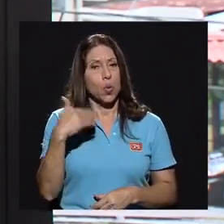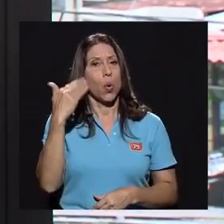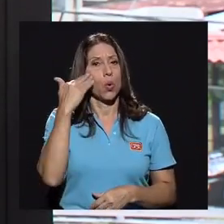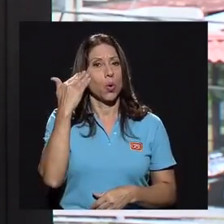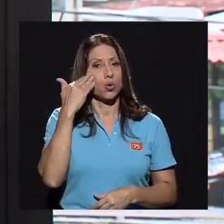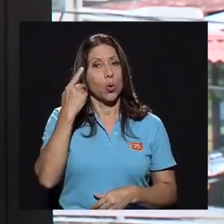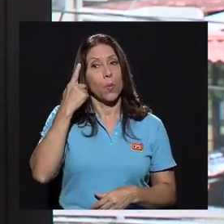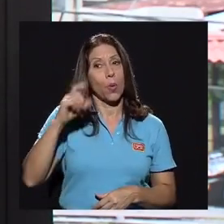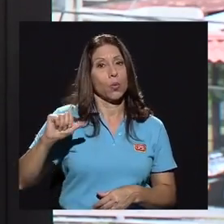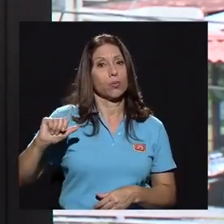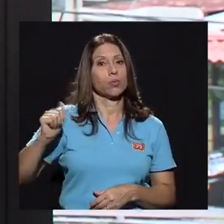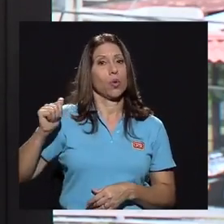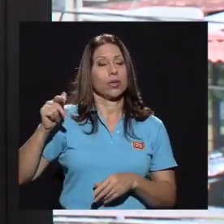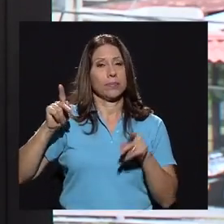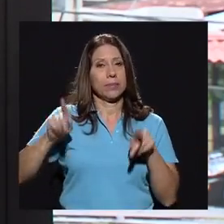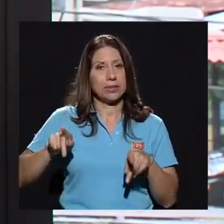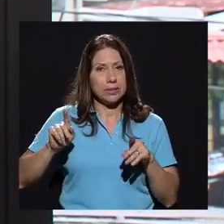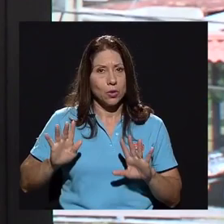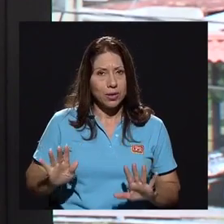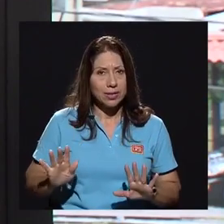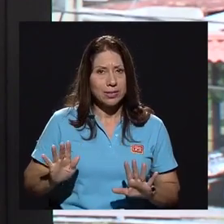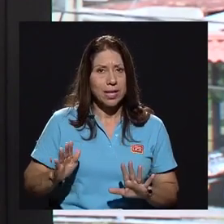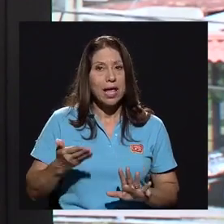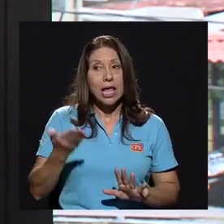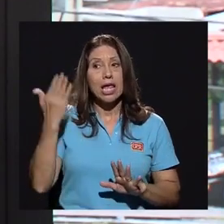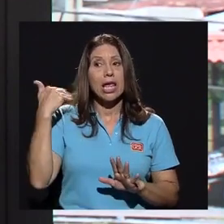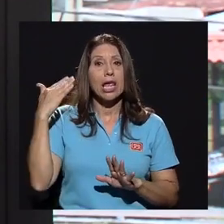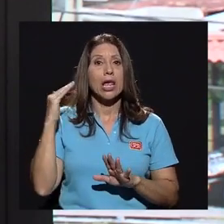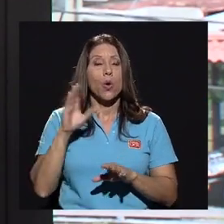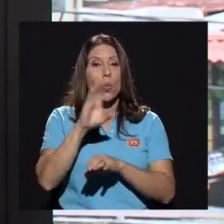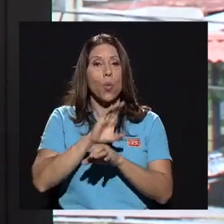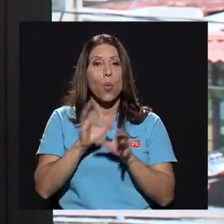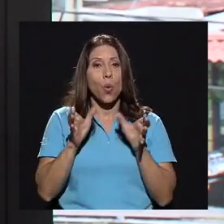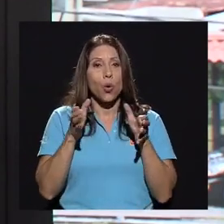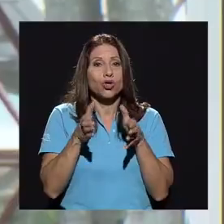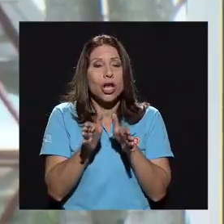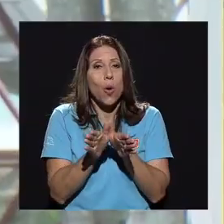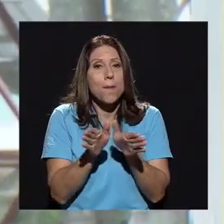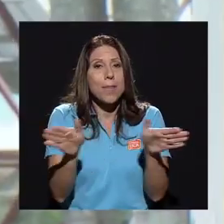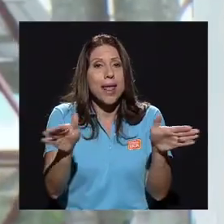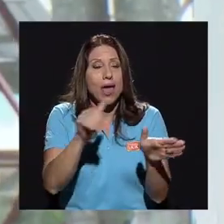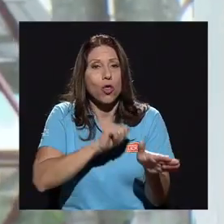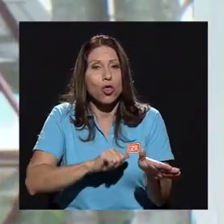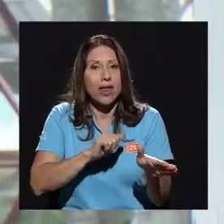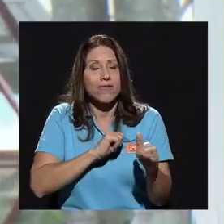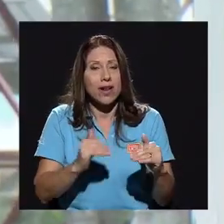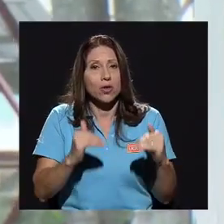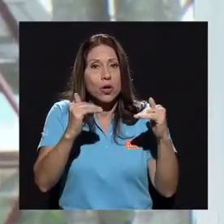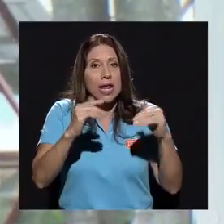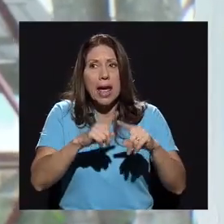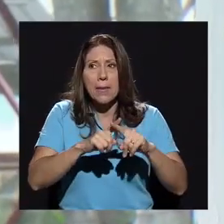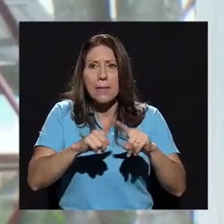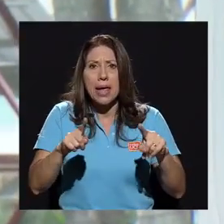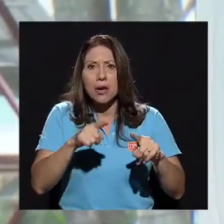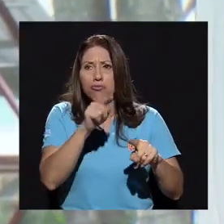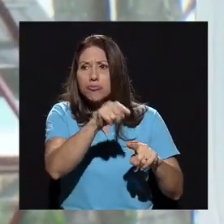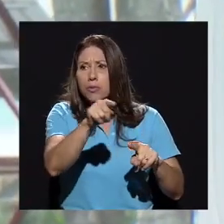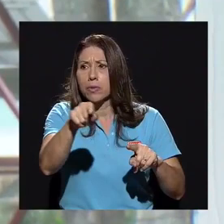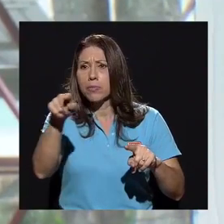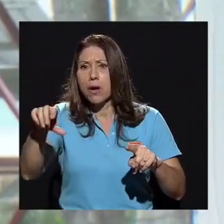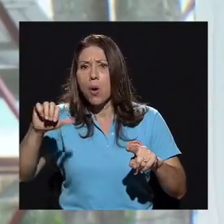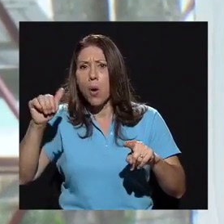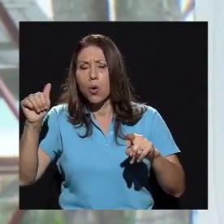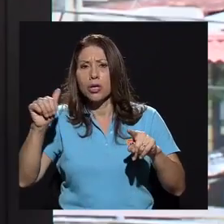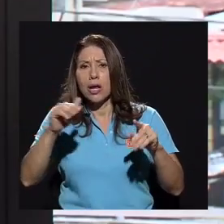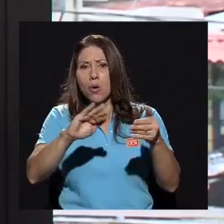Conozco por terceros que hubo un consejo ampliado de rectoría, pero al resto de la comunidad no